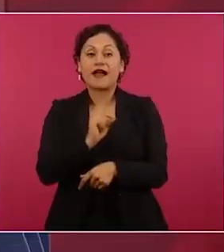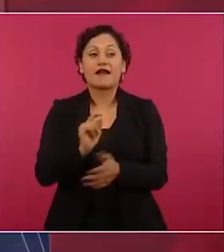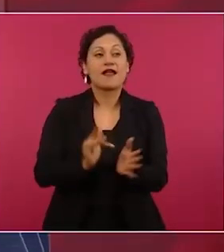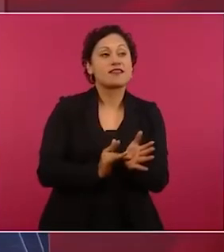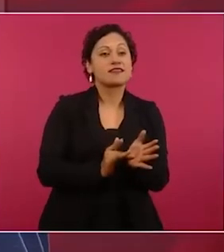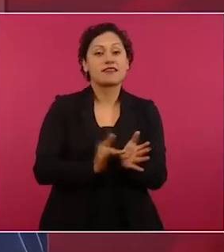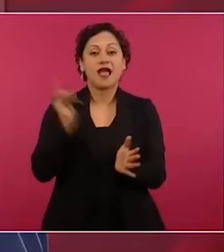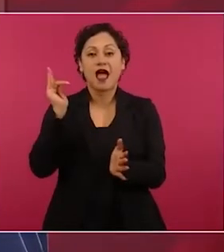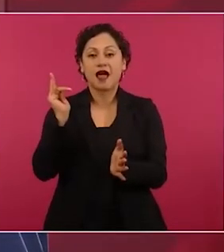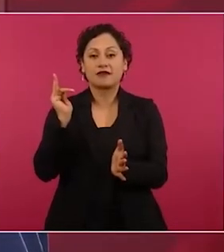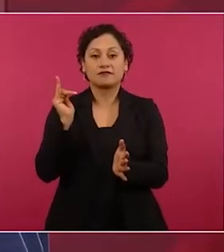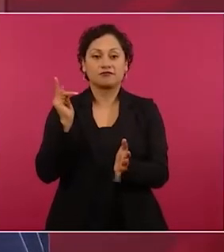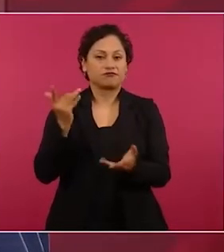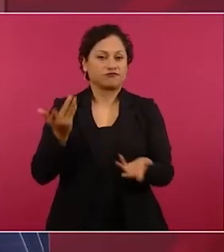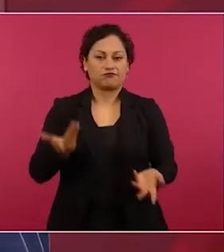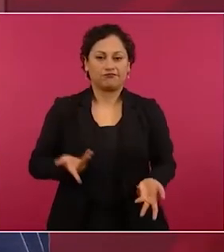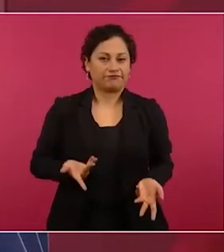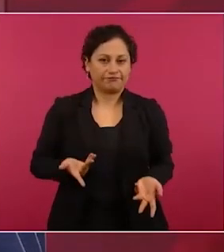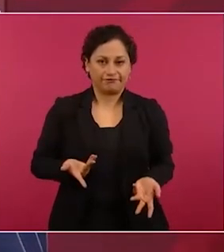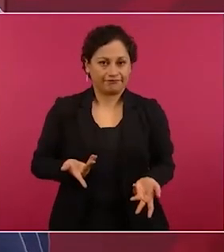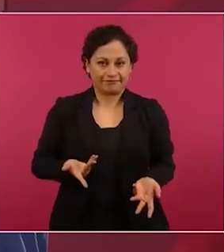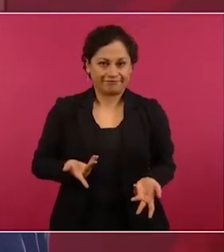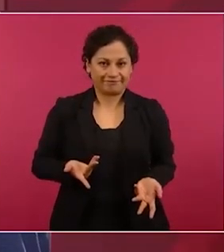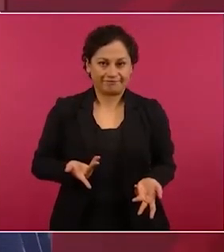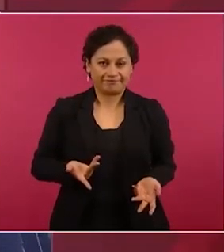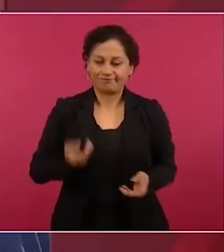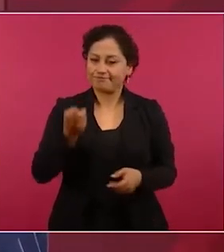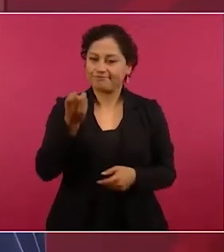chicanas, no,